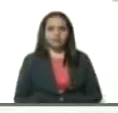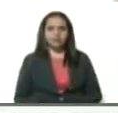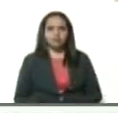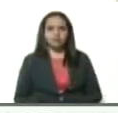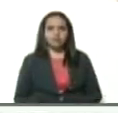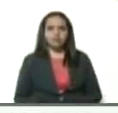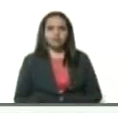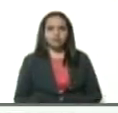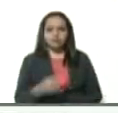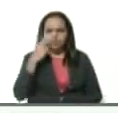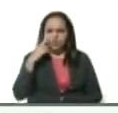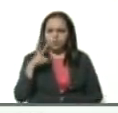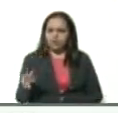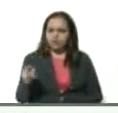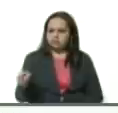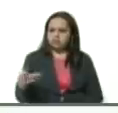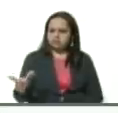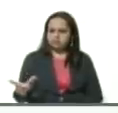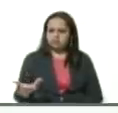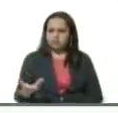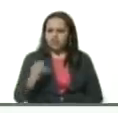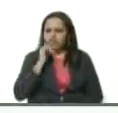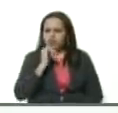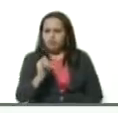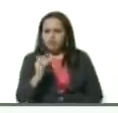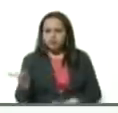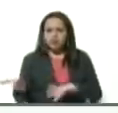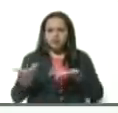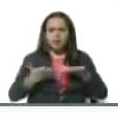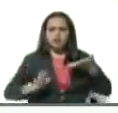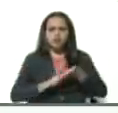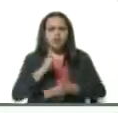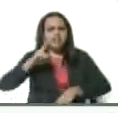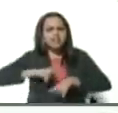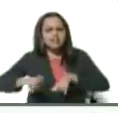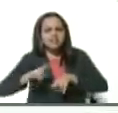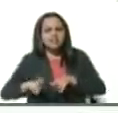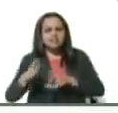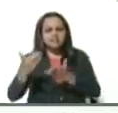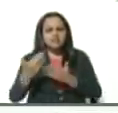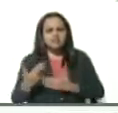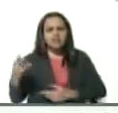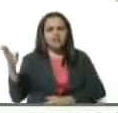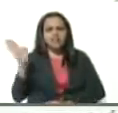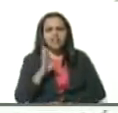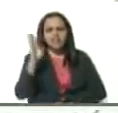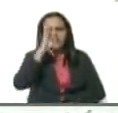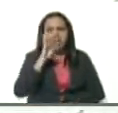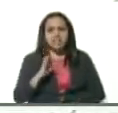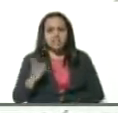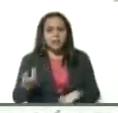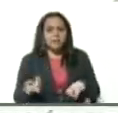Cuando yo veo esa situación, y la información que tú me das de una niña que viene de Brasil muy grave,